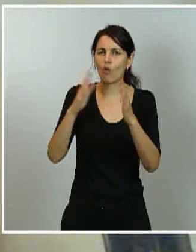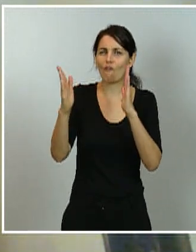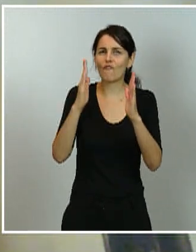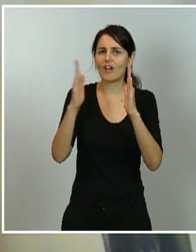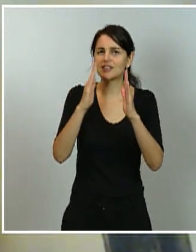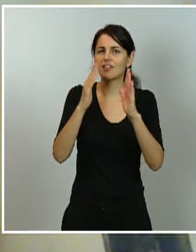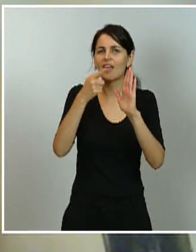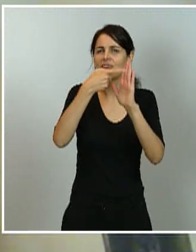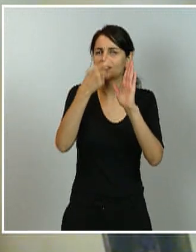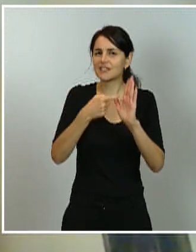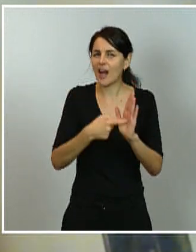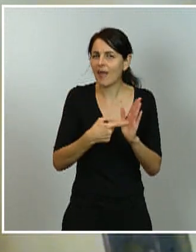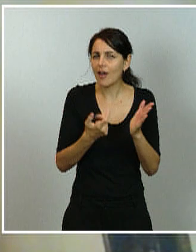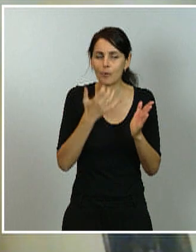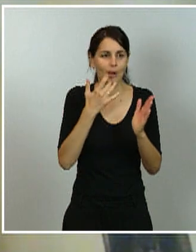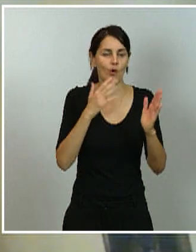fase 1, una fase 2.